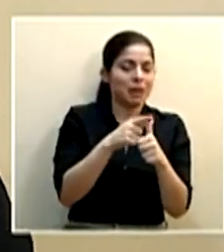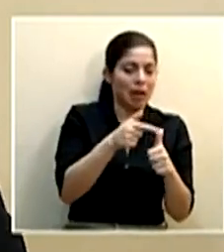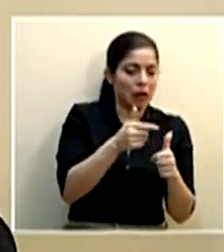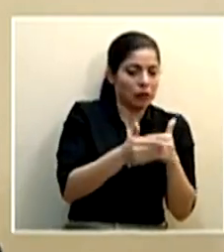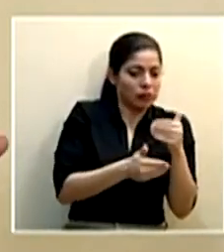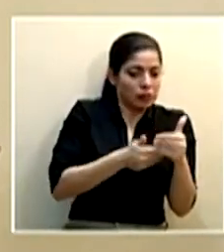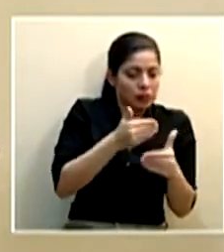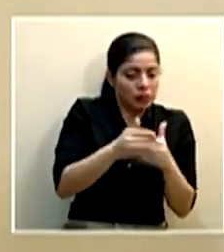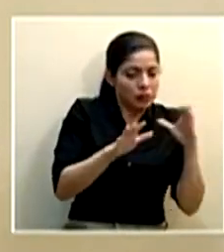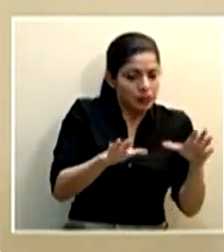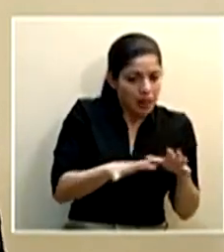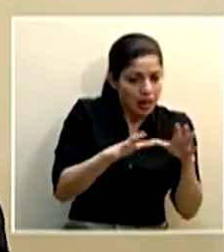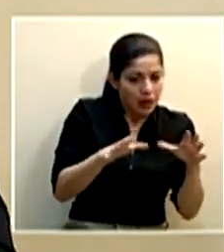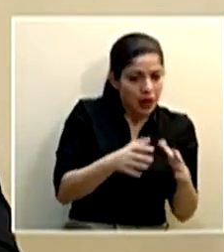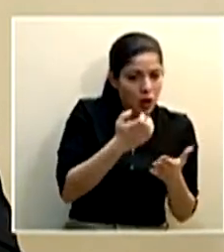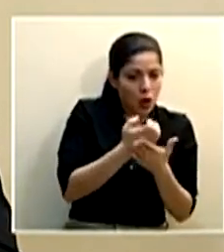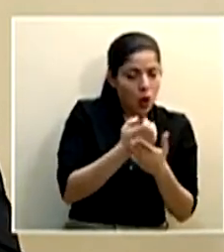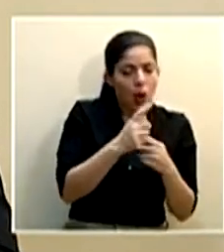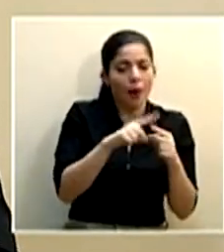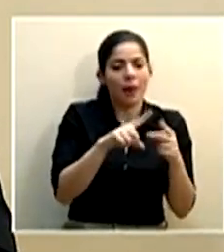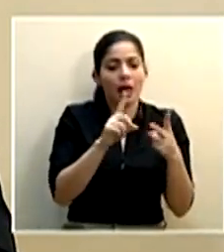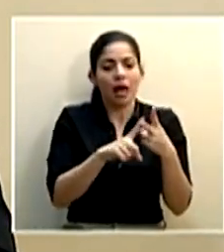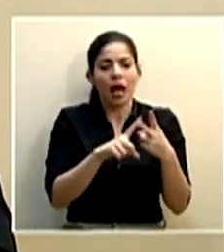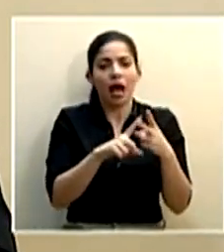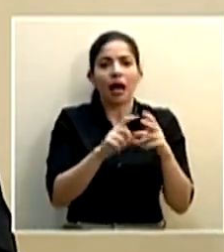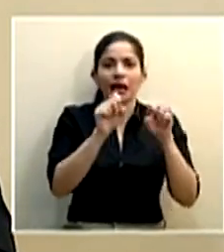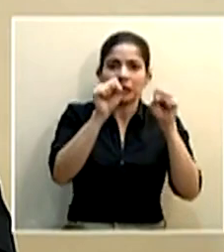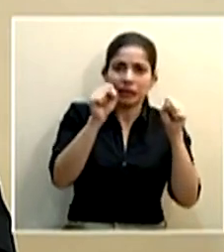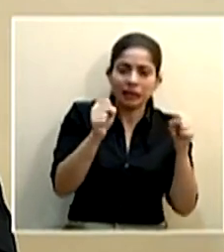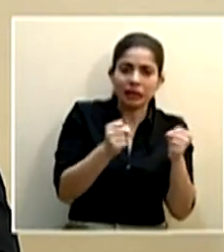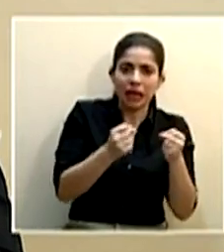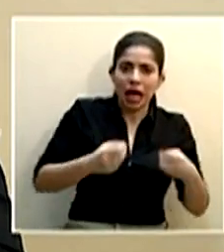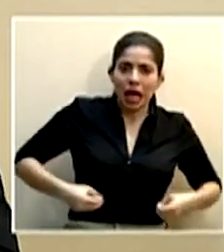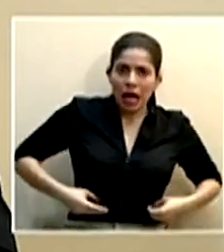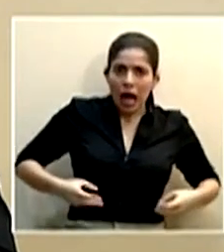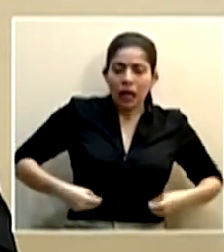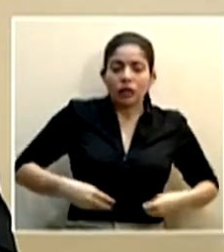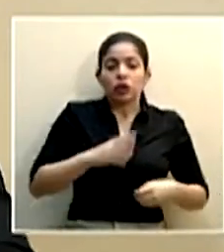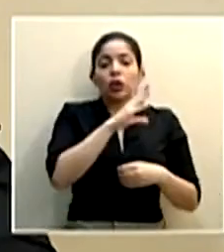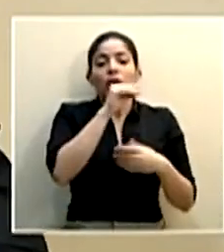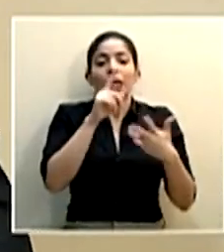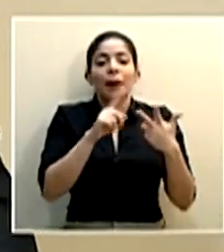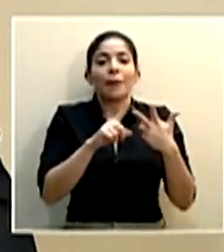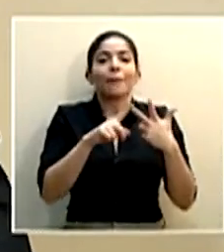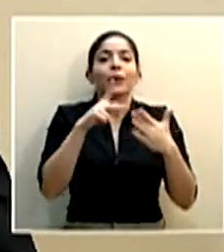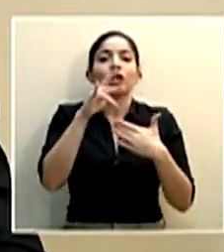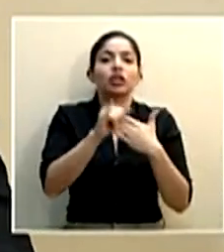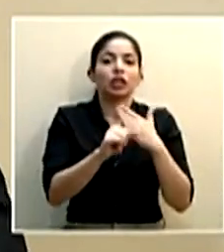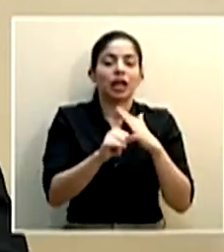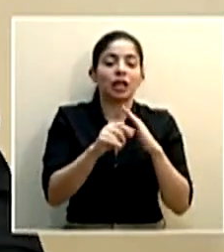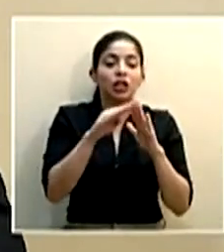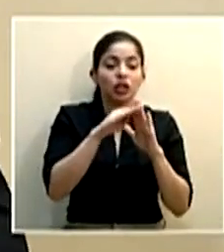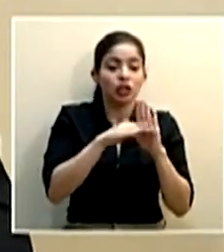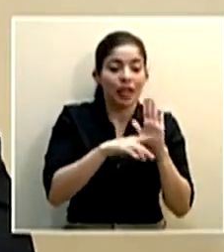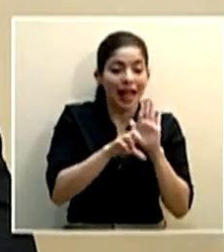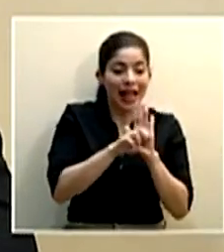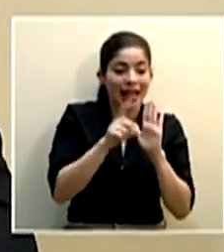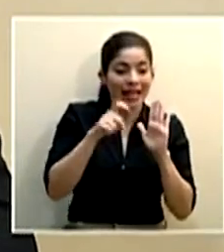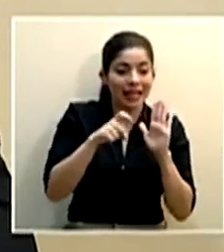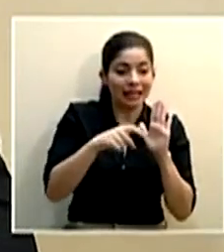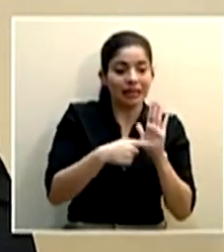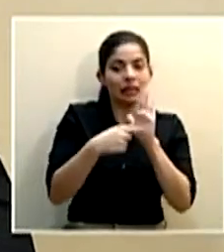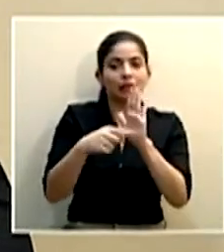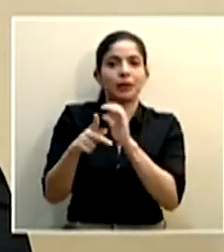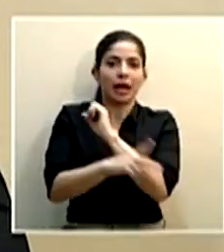tanto con la reactivación, como con recorte en materia de gasto, y con los proyectos legislativos necesarios para